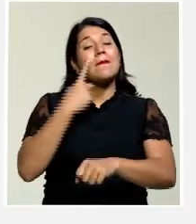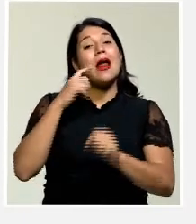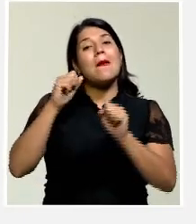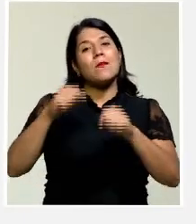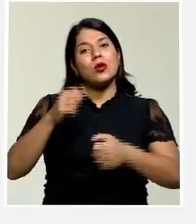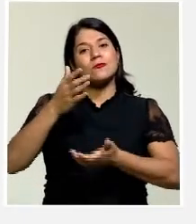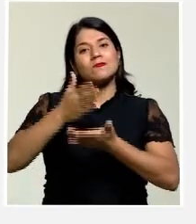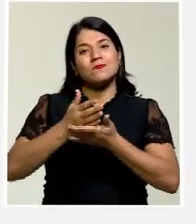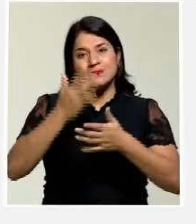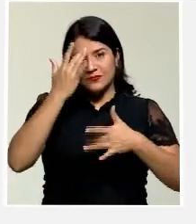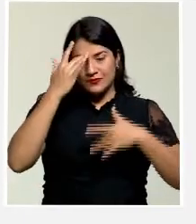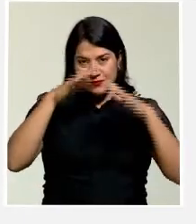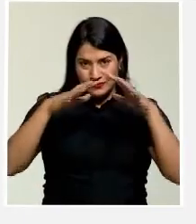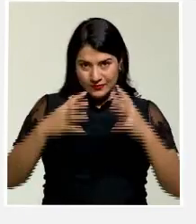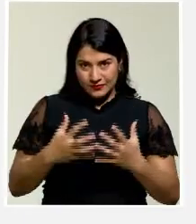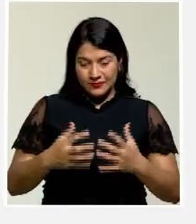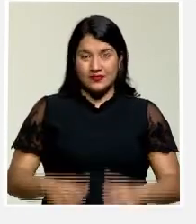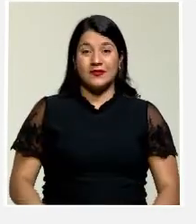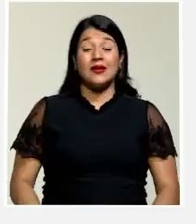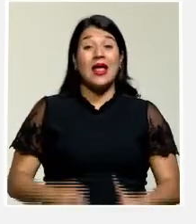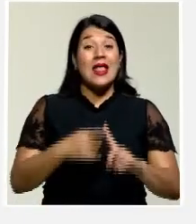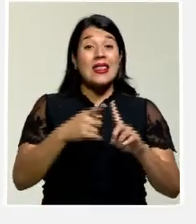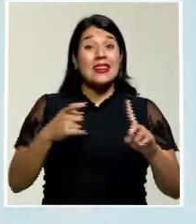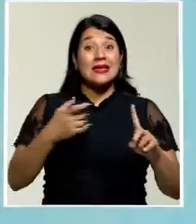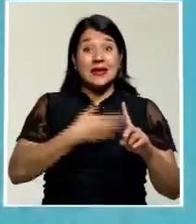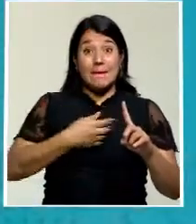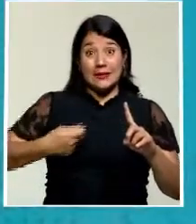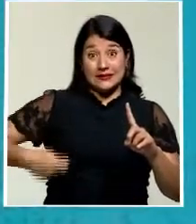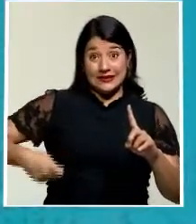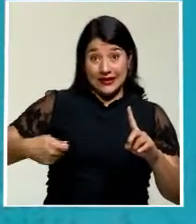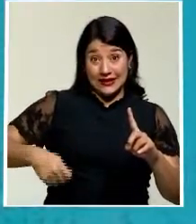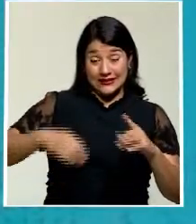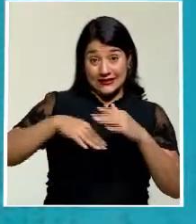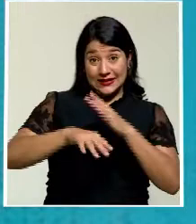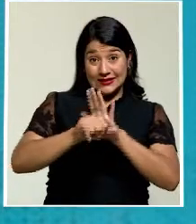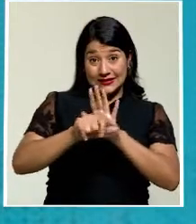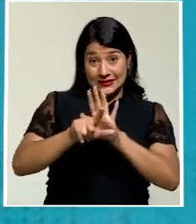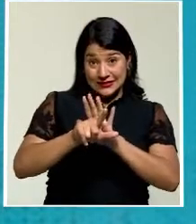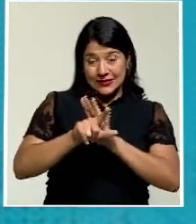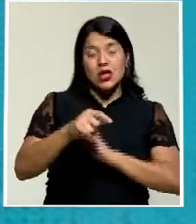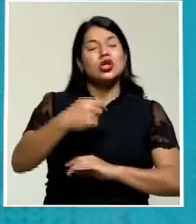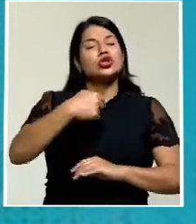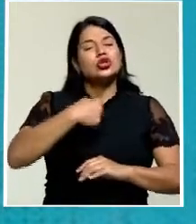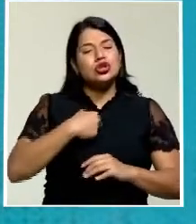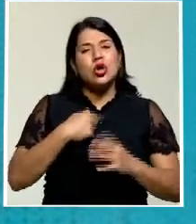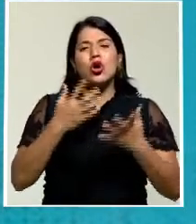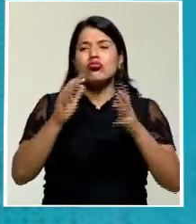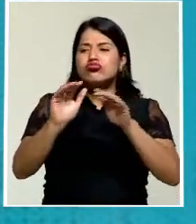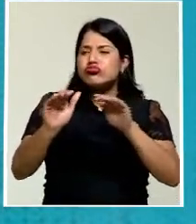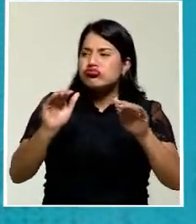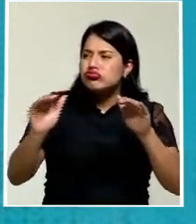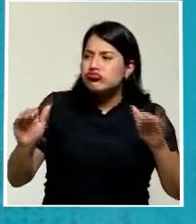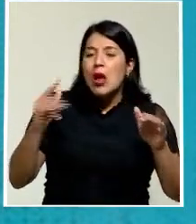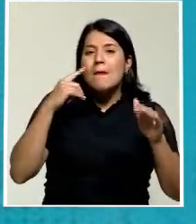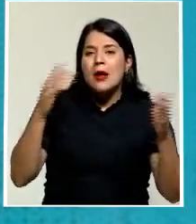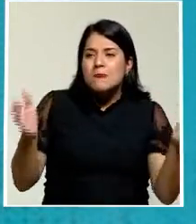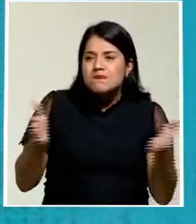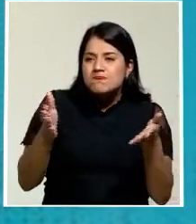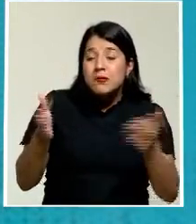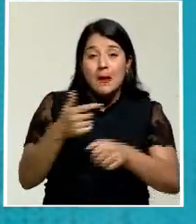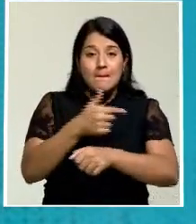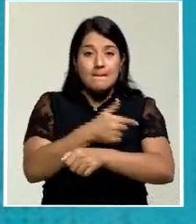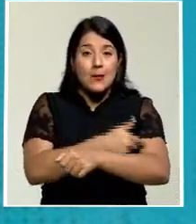pandemia. Desde la Presidencia Legislativa me sumo al llamado para promover la vacunación contra el COVID-19 y